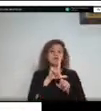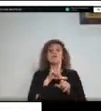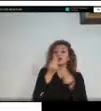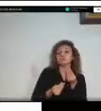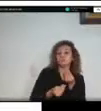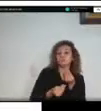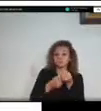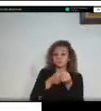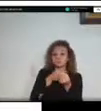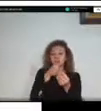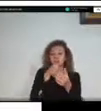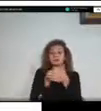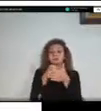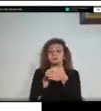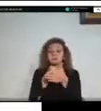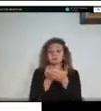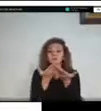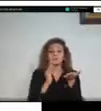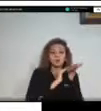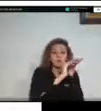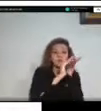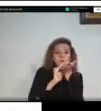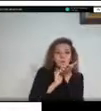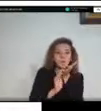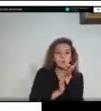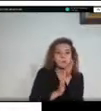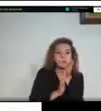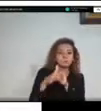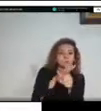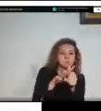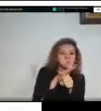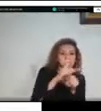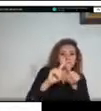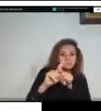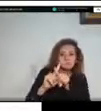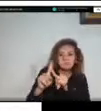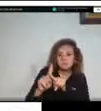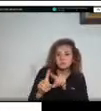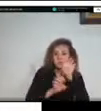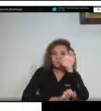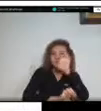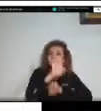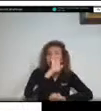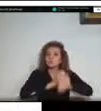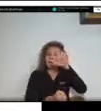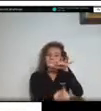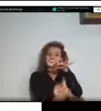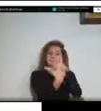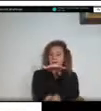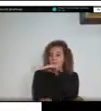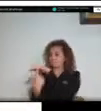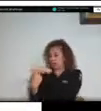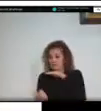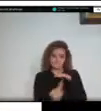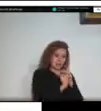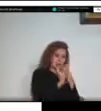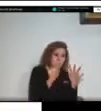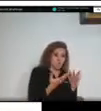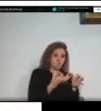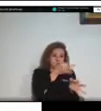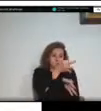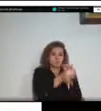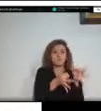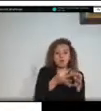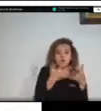nuestros eventos nosotros trabajamos bastante en evitar que cualquier evento se nos pueda materializar y hacer de nuestra operación una operación